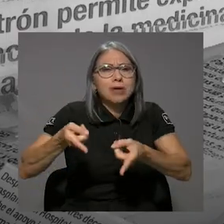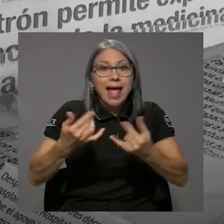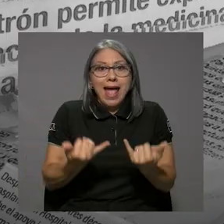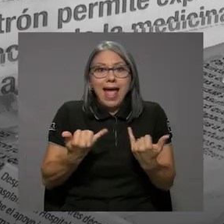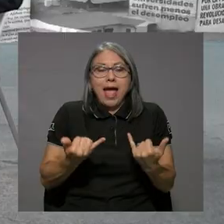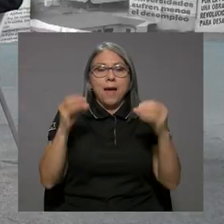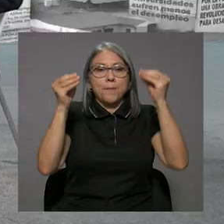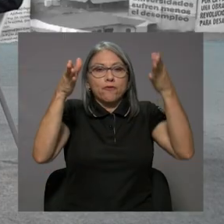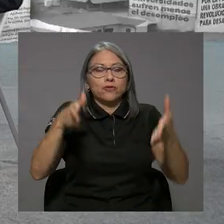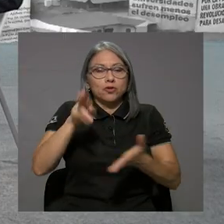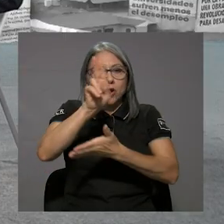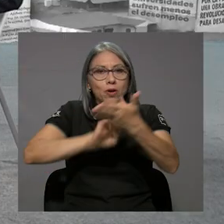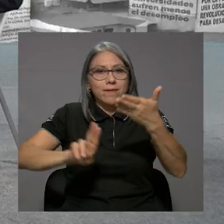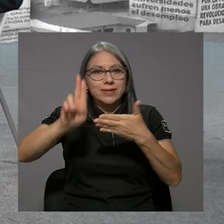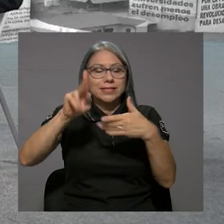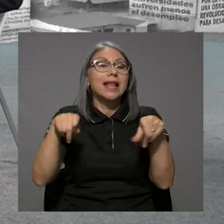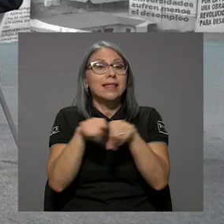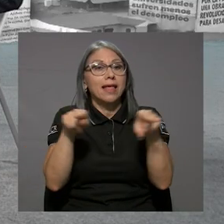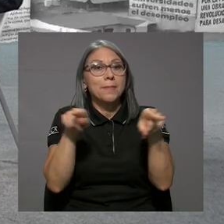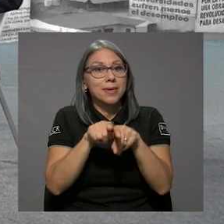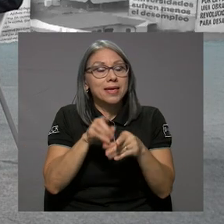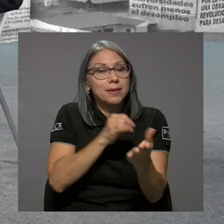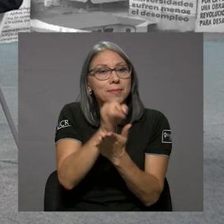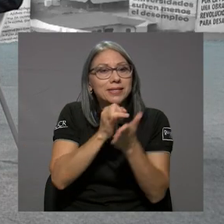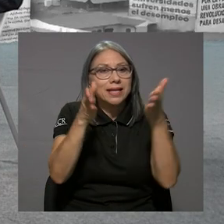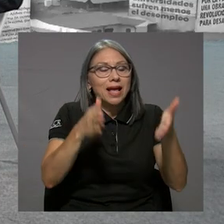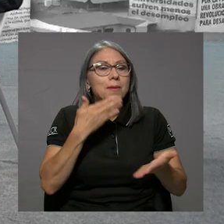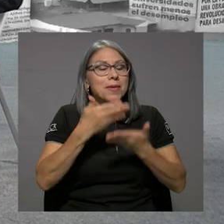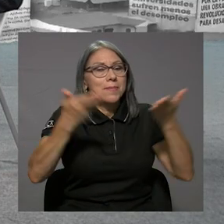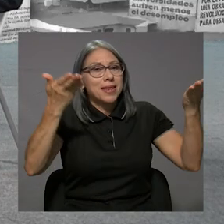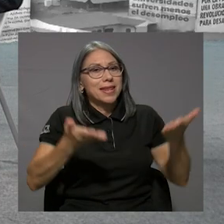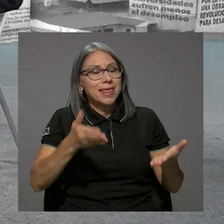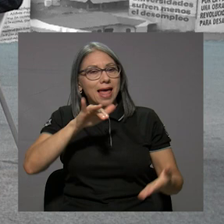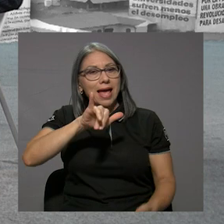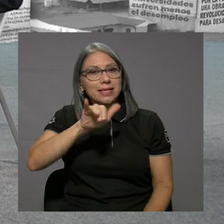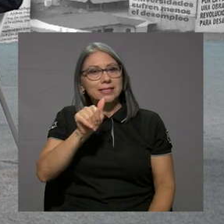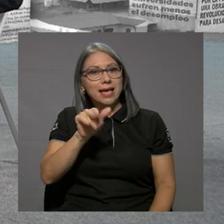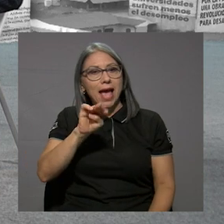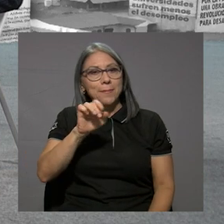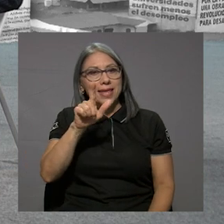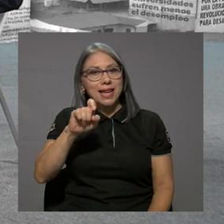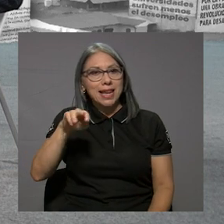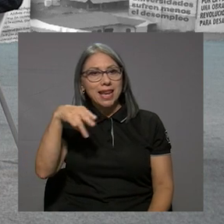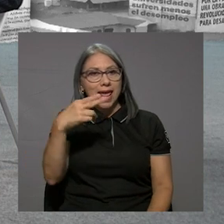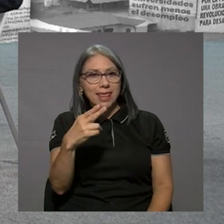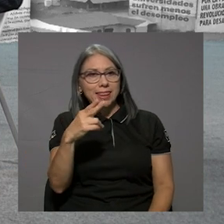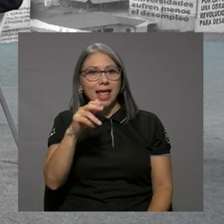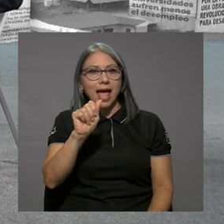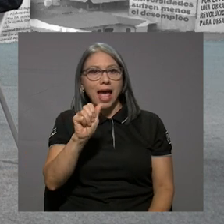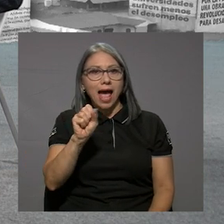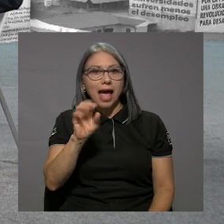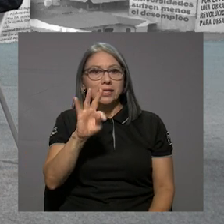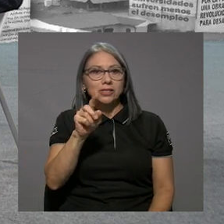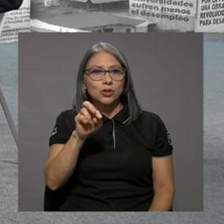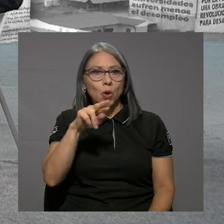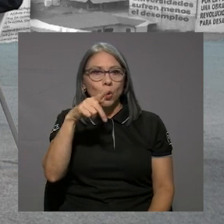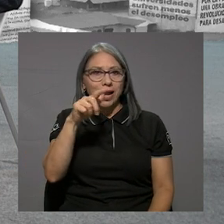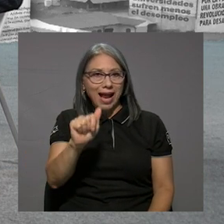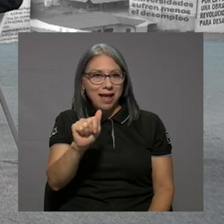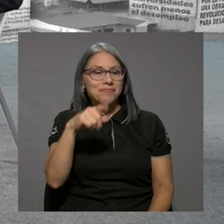universitaria en este momento, investigadora también, bienvenida doña Yamilet Astorga, que fue